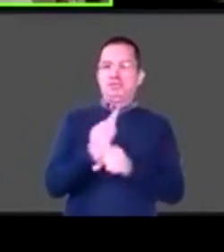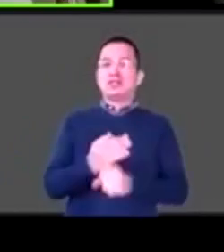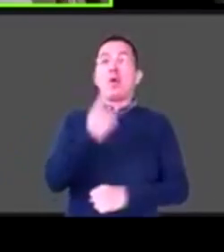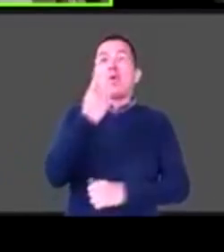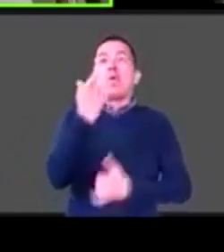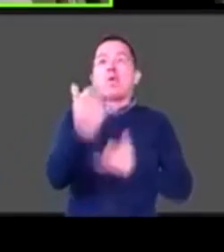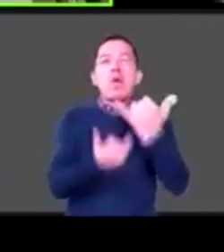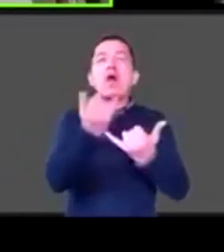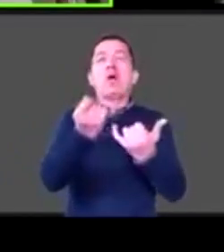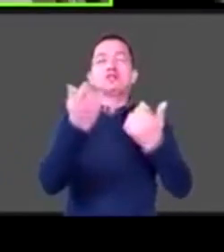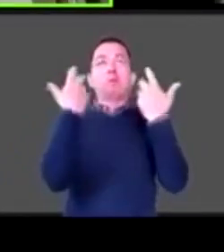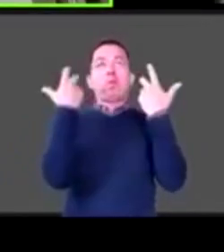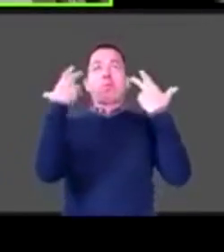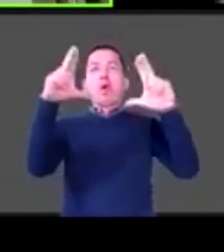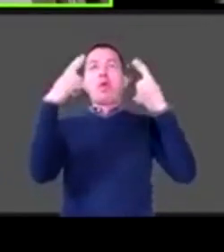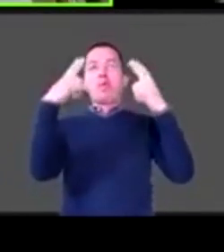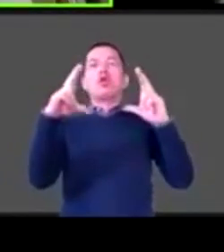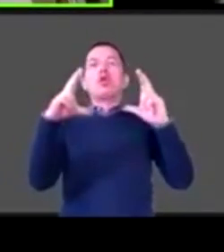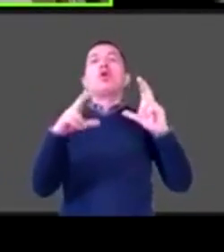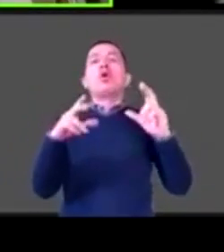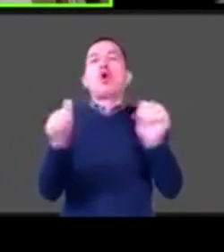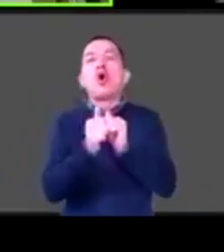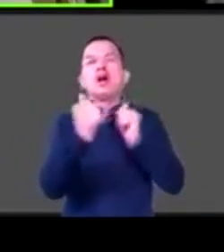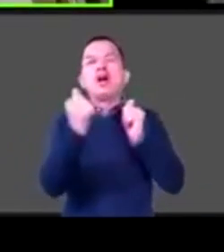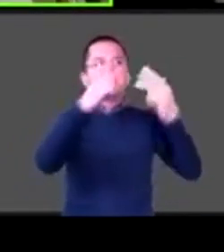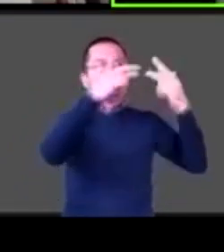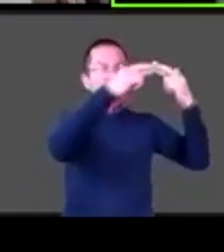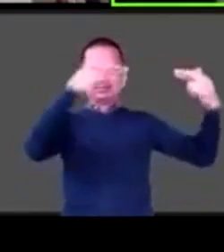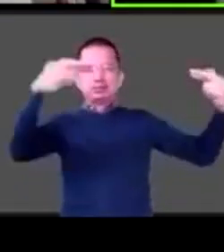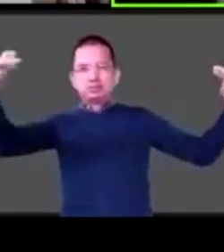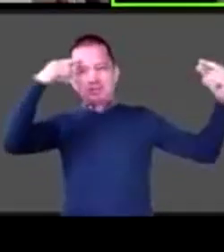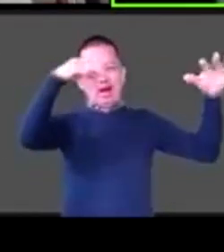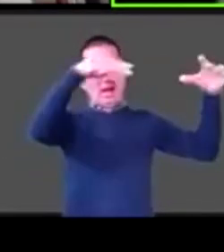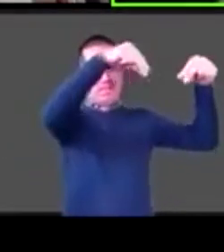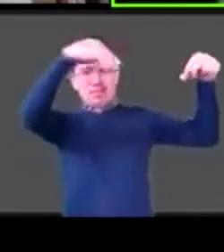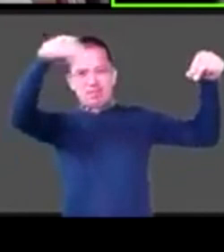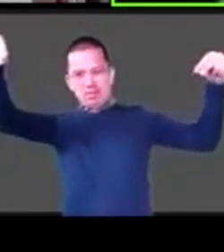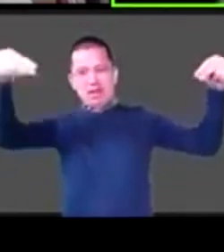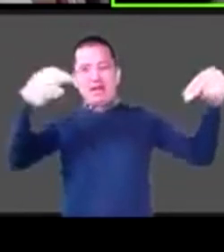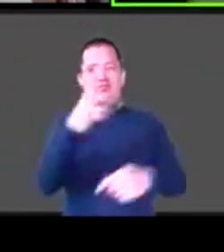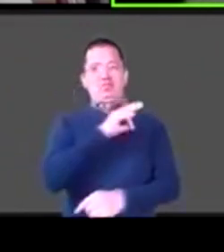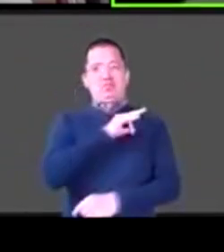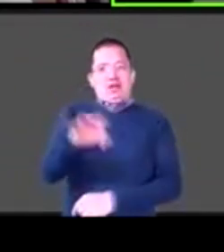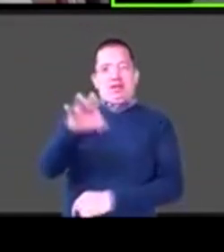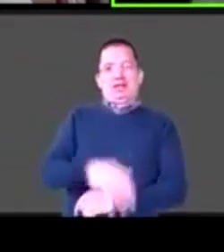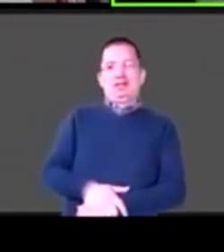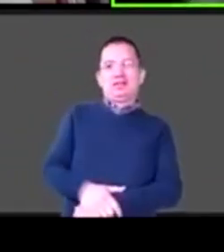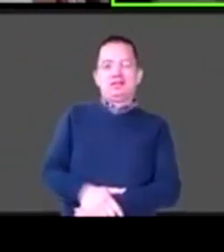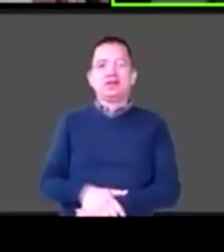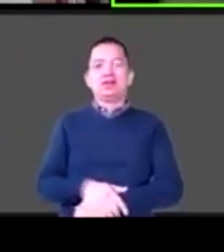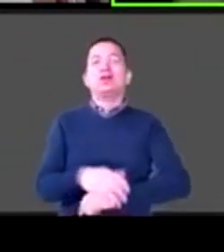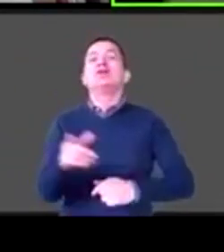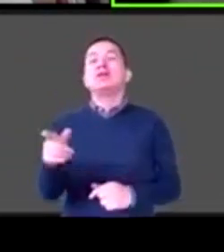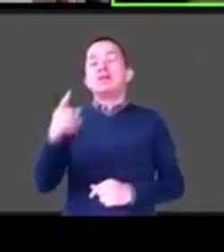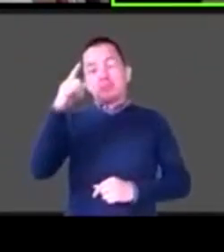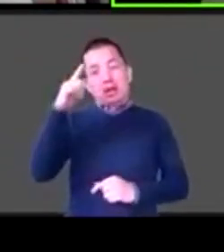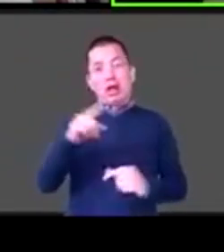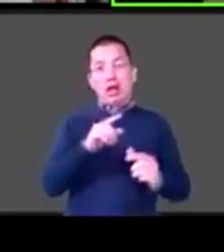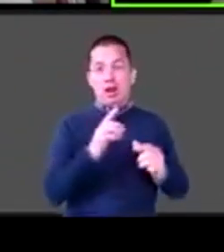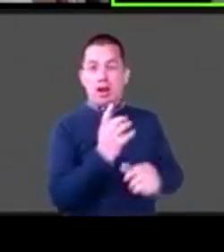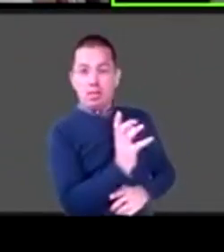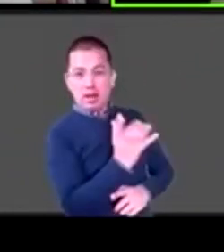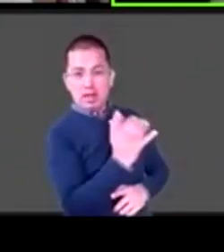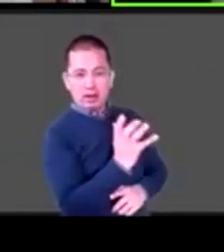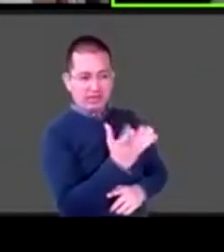Jorge, Jorge, es una buena disciplina para que practiques. Exacto, exacto, ¿no? Porque además lavas ropa, cuelgas la ropa y luego juegas voleibol sobre el